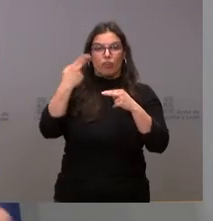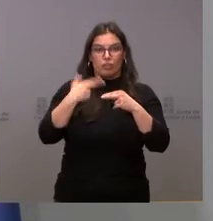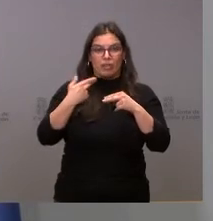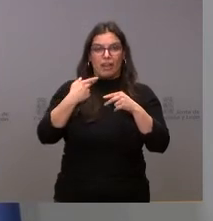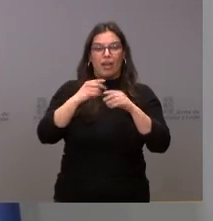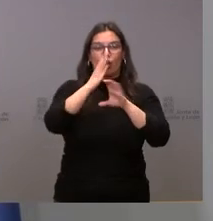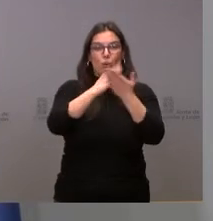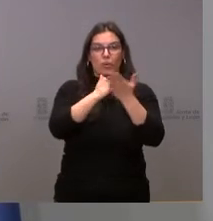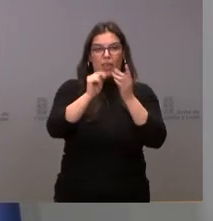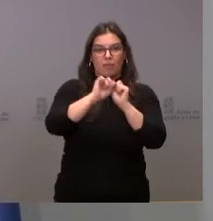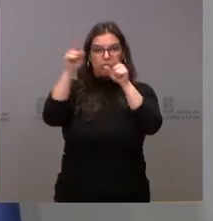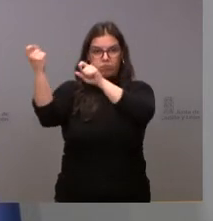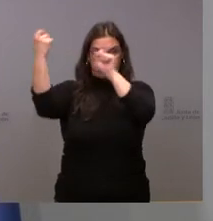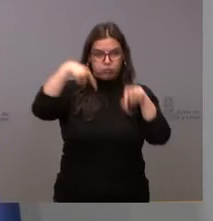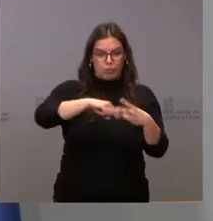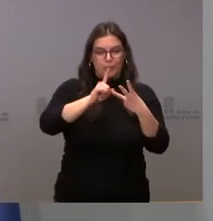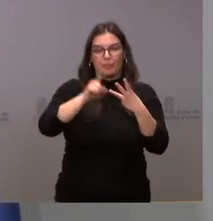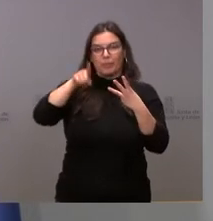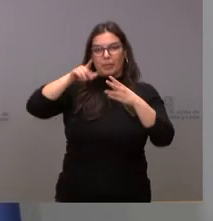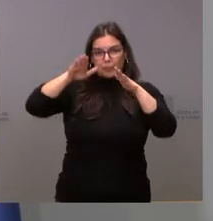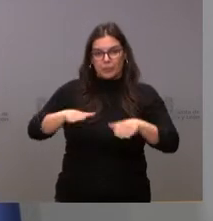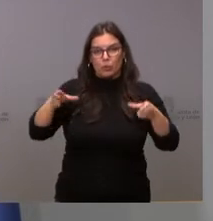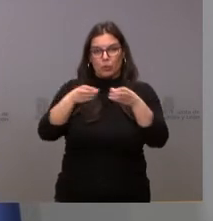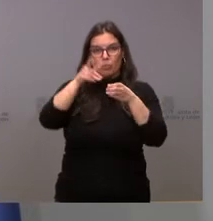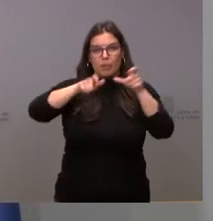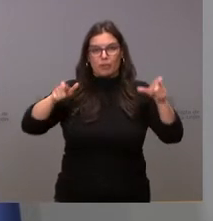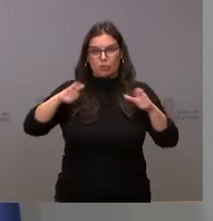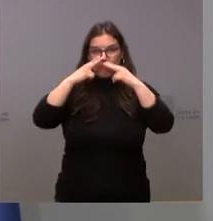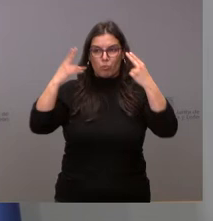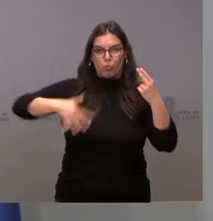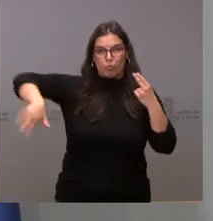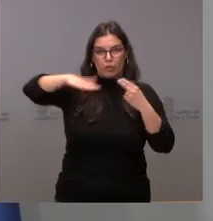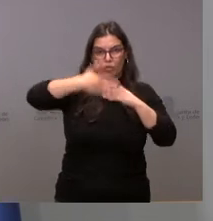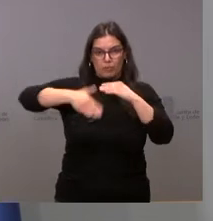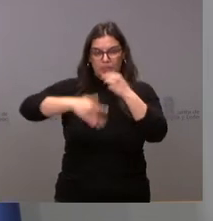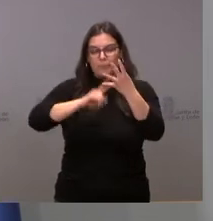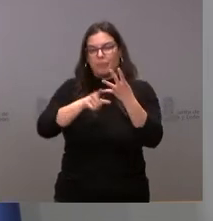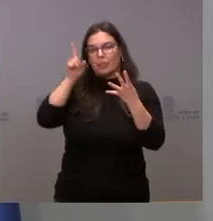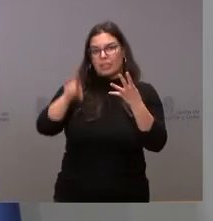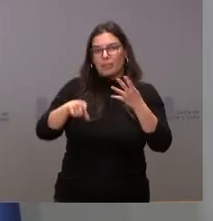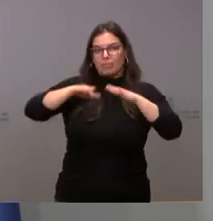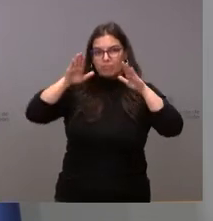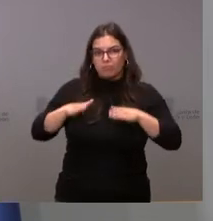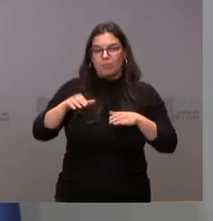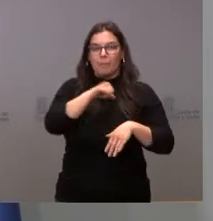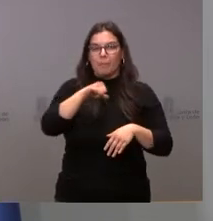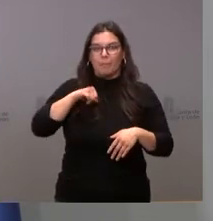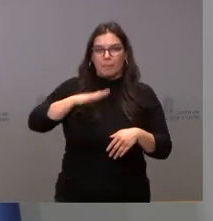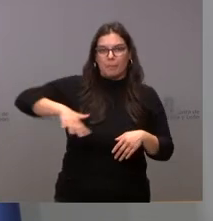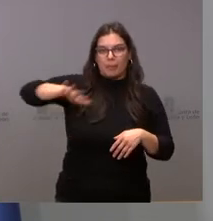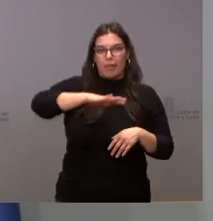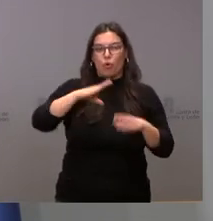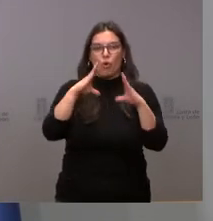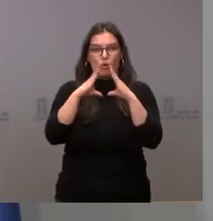limitación de la permanencia de grupos de personas en espacios públicos y la limitación de la permanencia de personas en espacios de